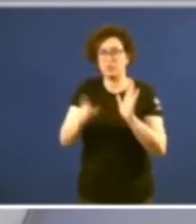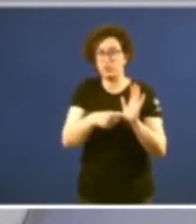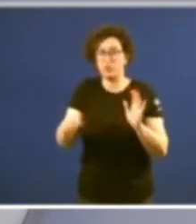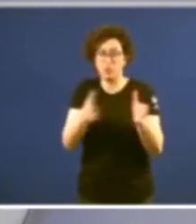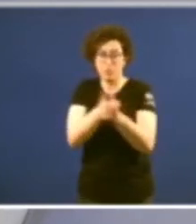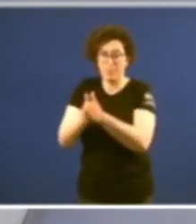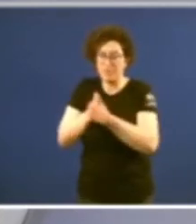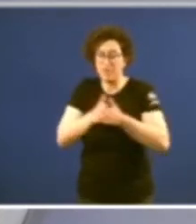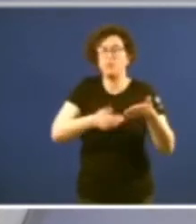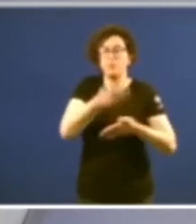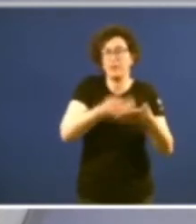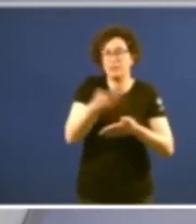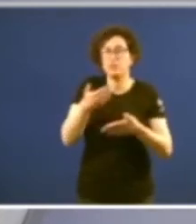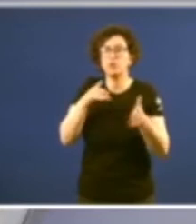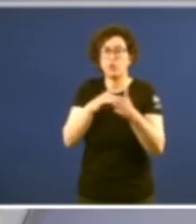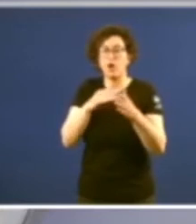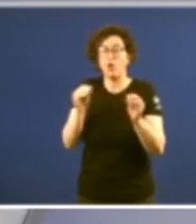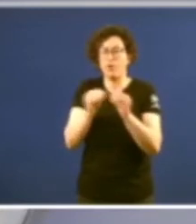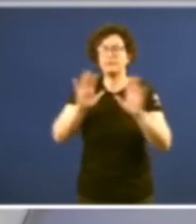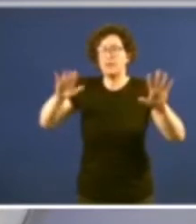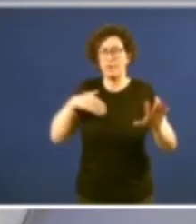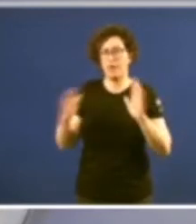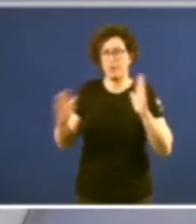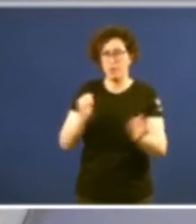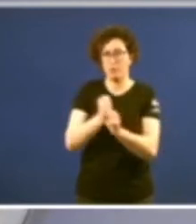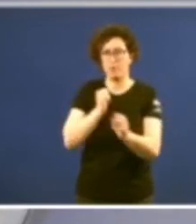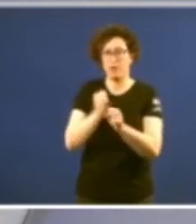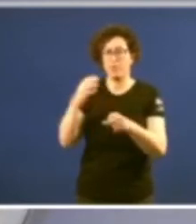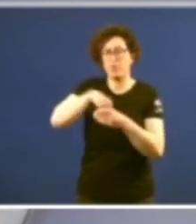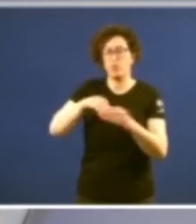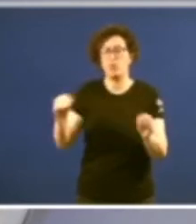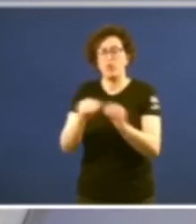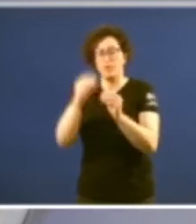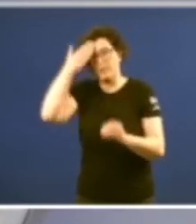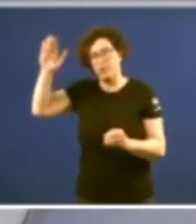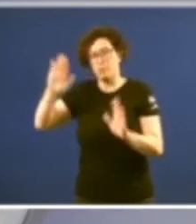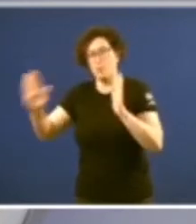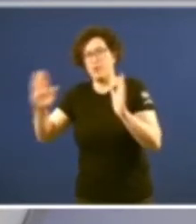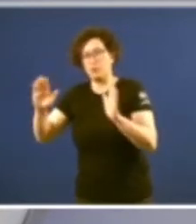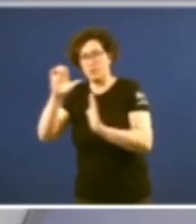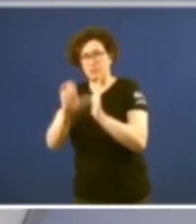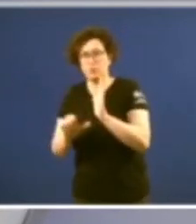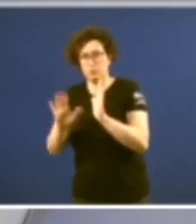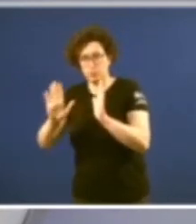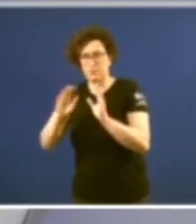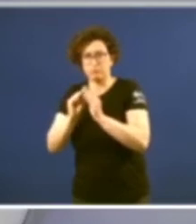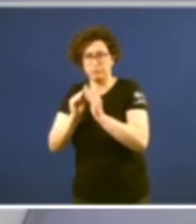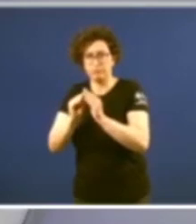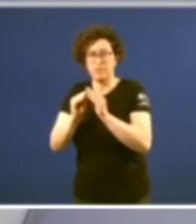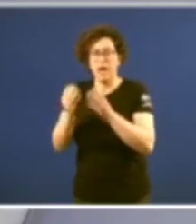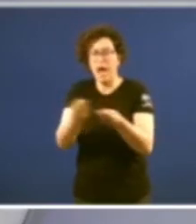cabeceiras todas ser as que se editaban no momento en que se promulgou o vixente texto e antes era un clima de